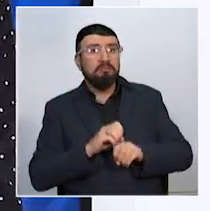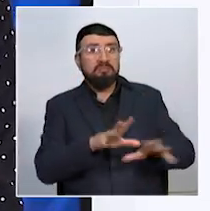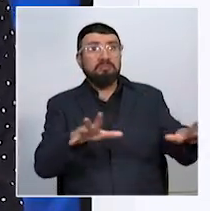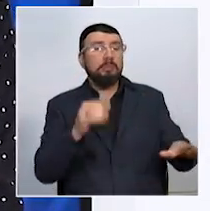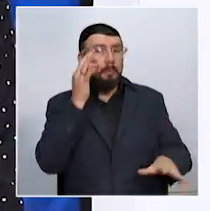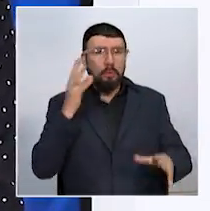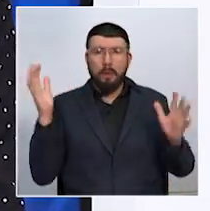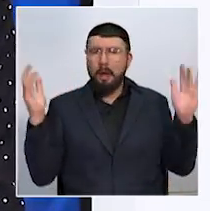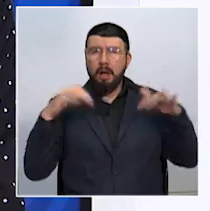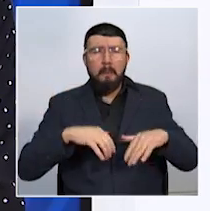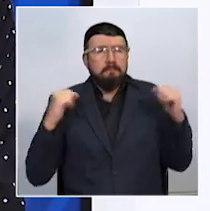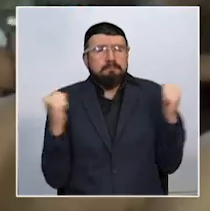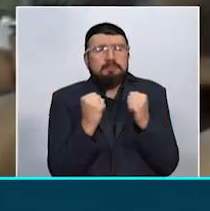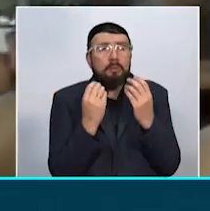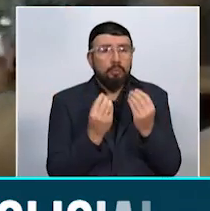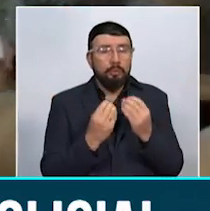sobrecupo.